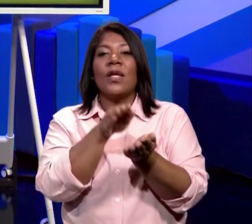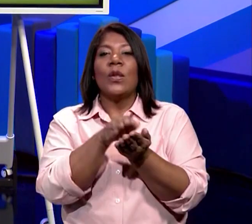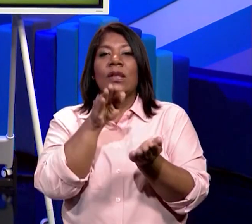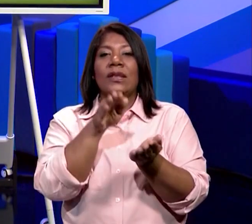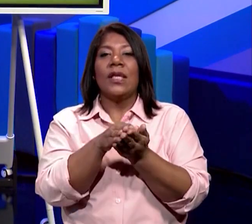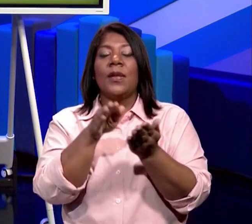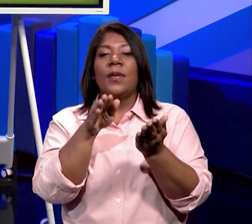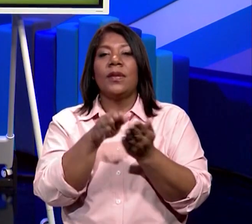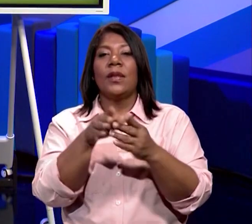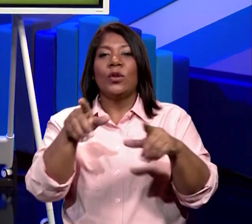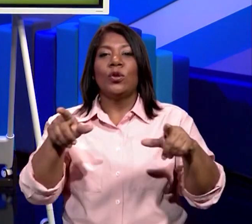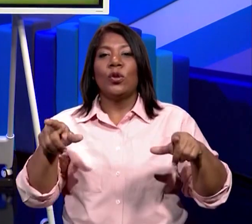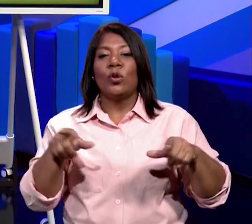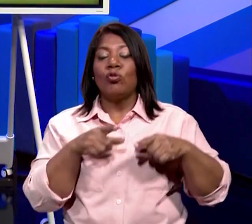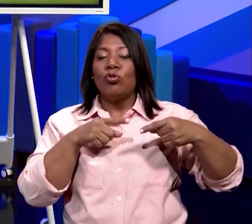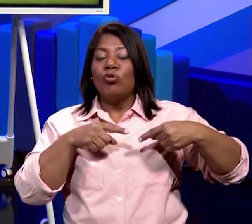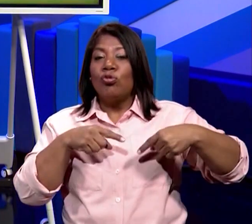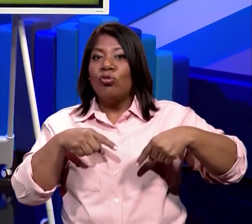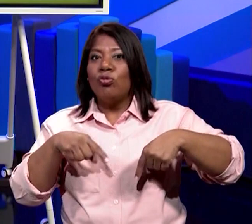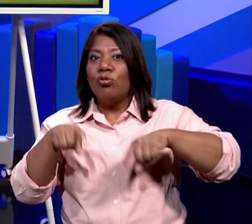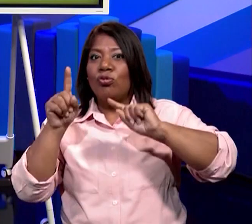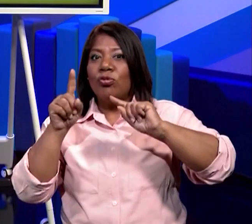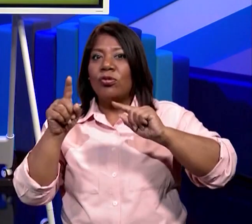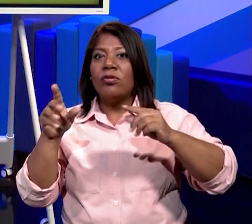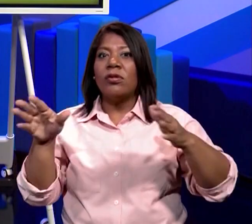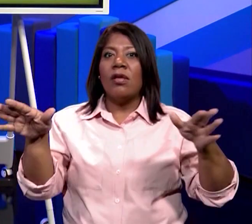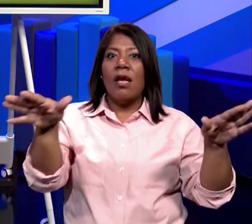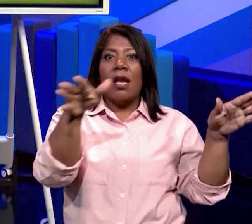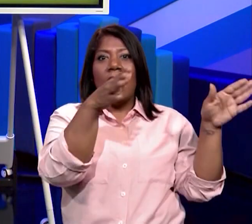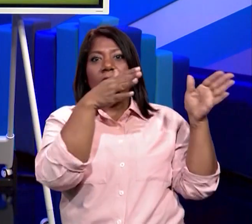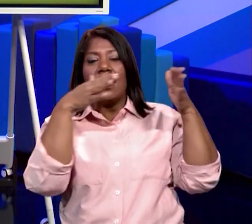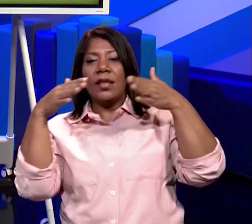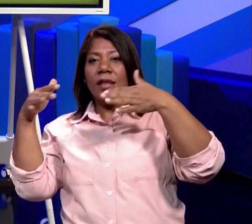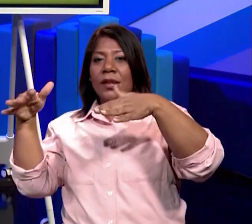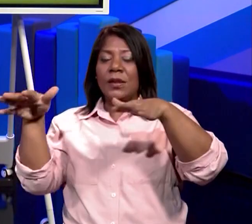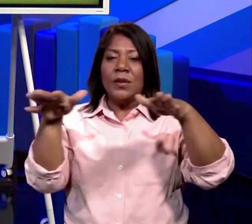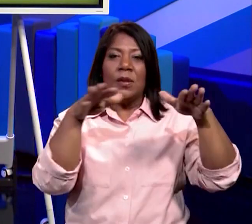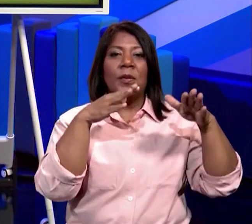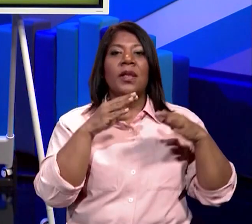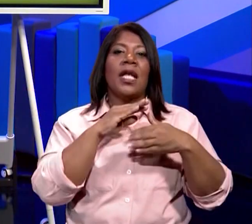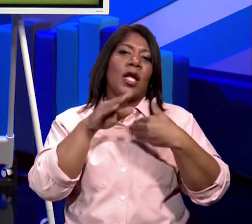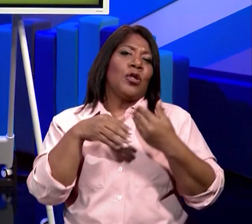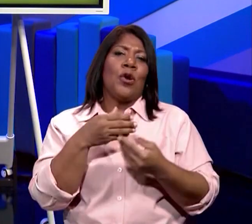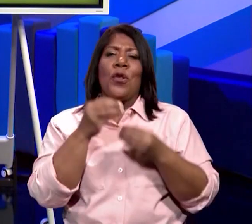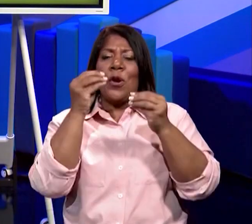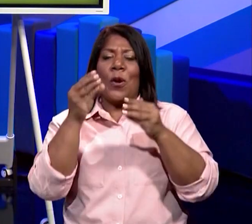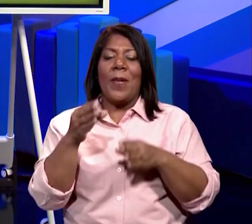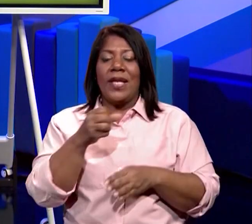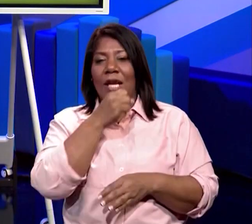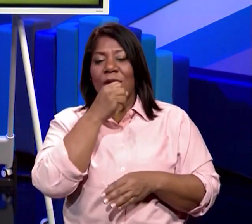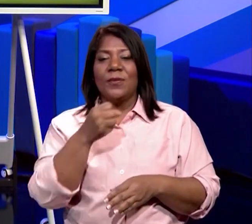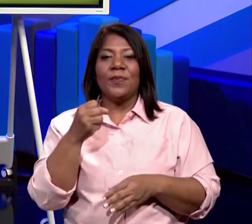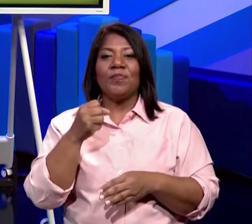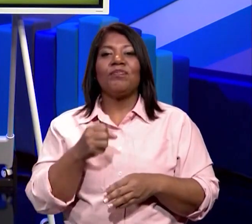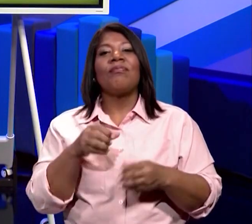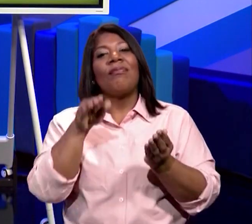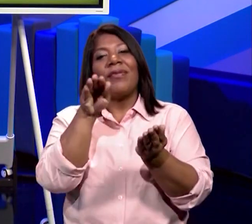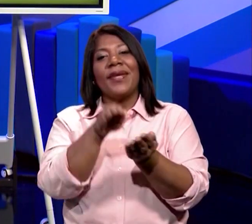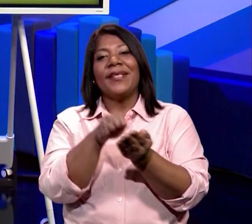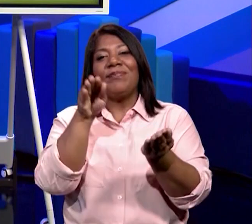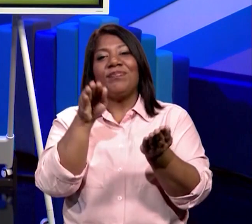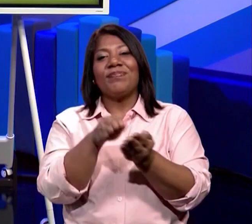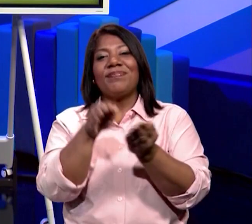huyen de la tempestad. Yo sé que se lo saben, sus maestros en clase se lo han enseñado. Uno, dos y tres. Los